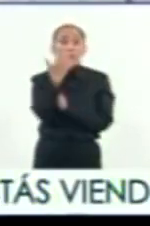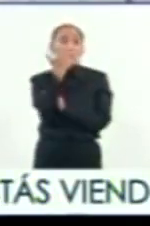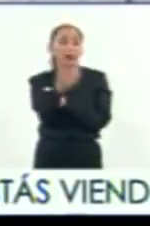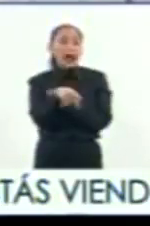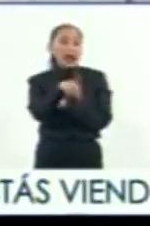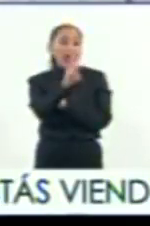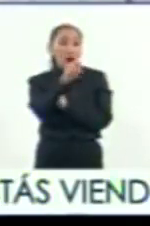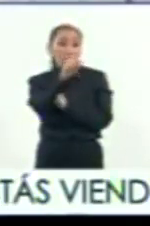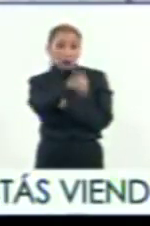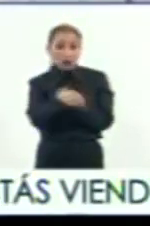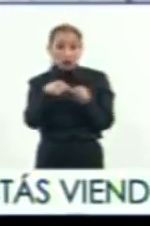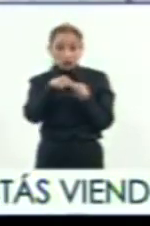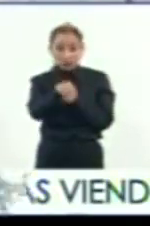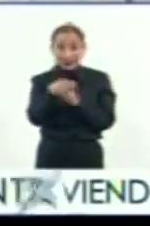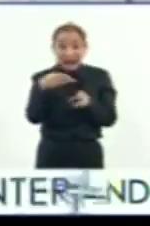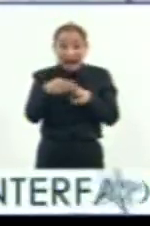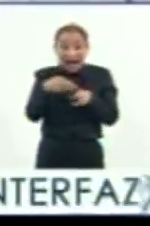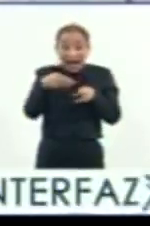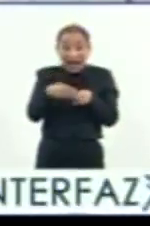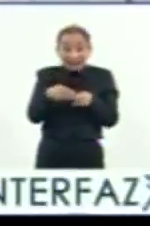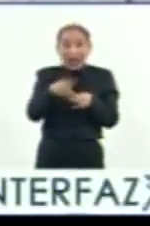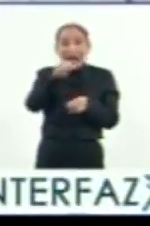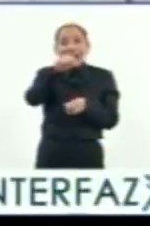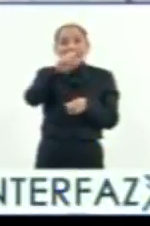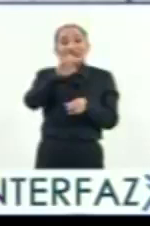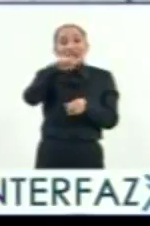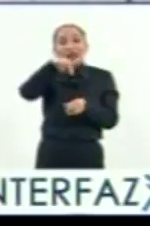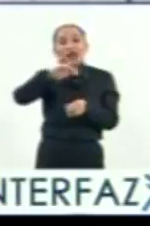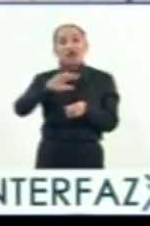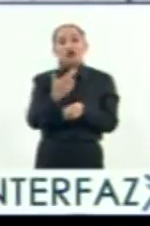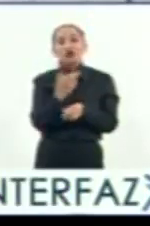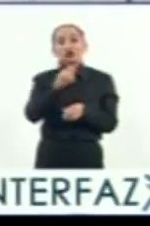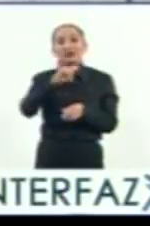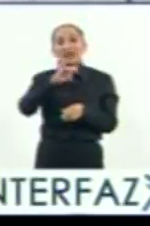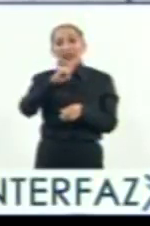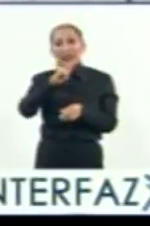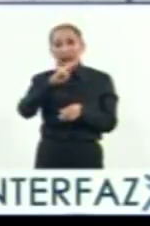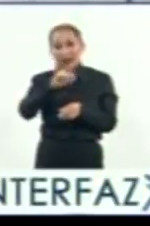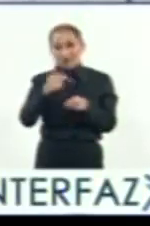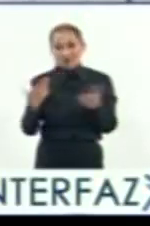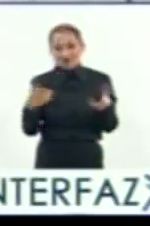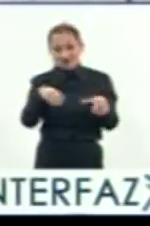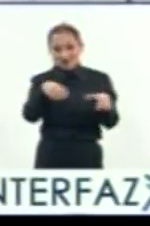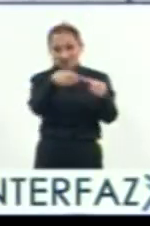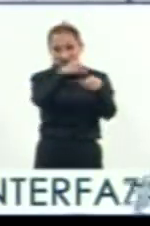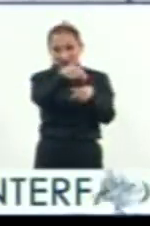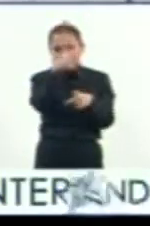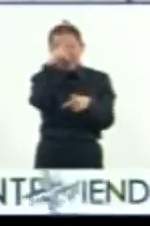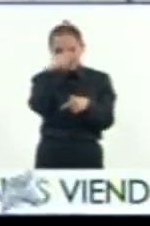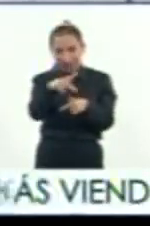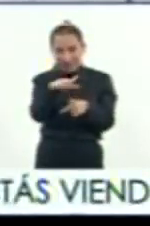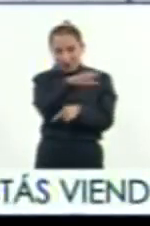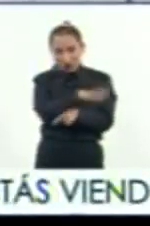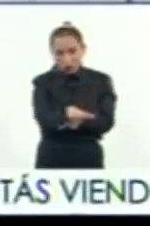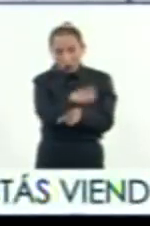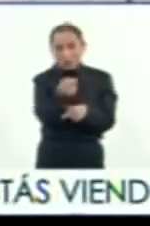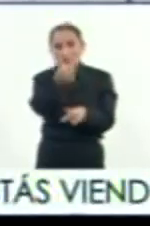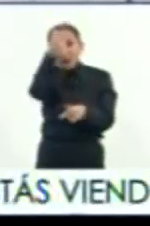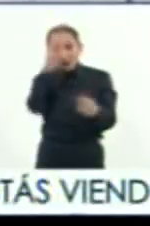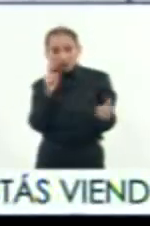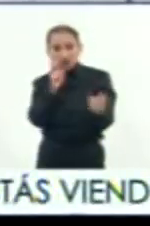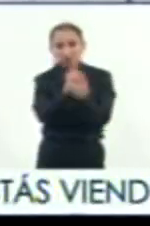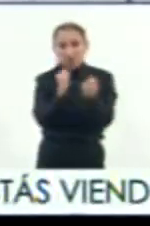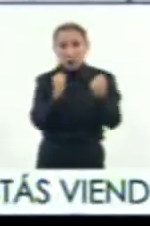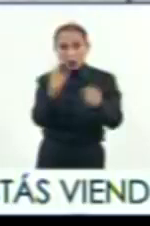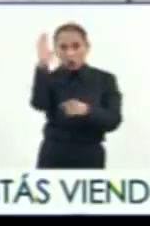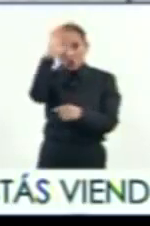kilómetros. Hasta que llega hasta Tenochtitlán, como ahí lo podemos ver, ¿no? Precisamente que es el primer encuentro fuerte